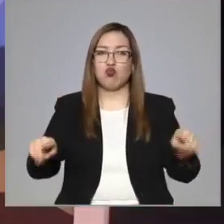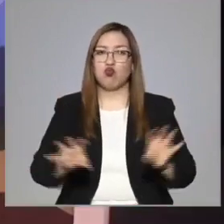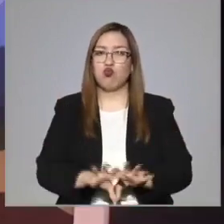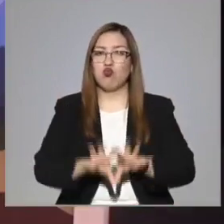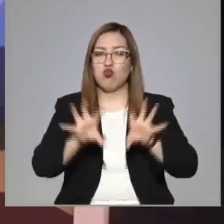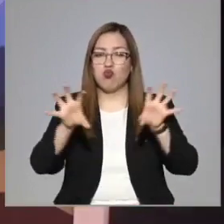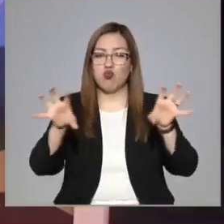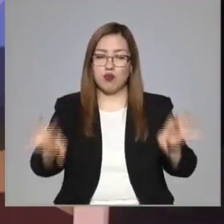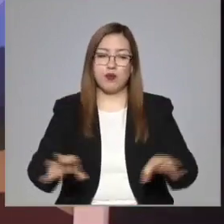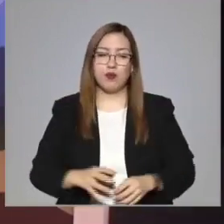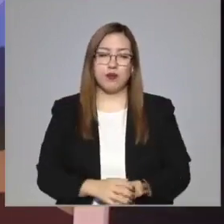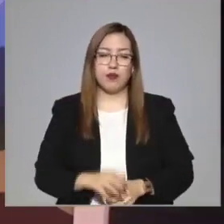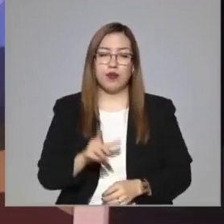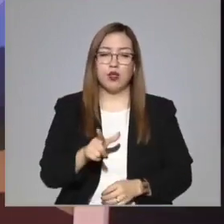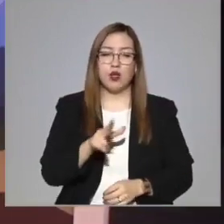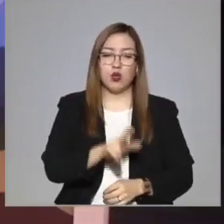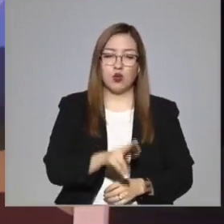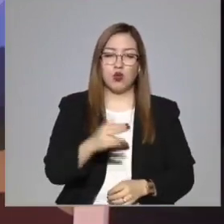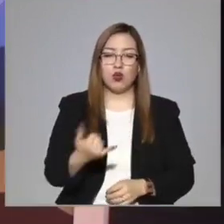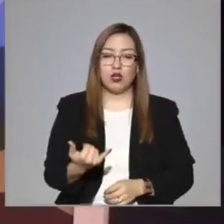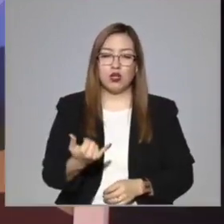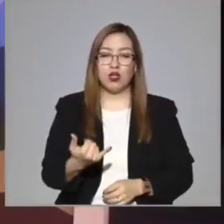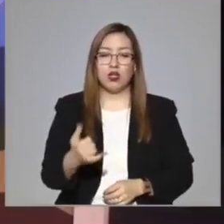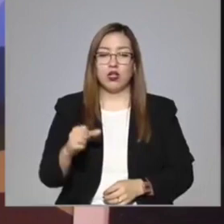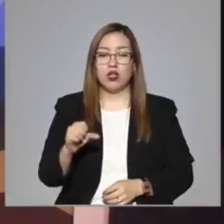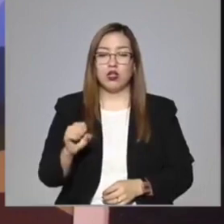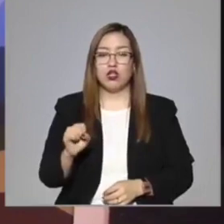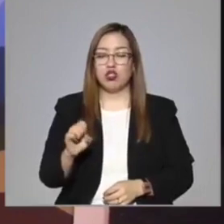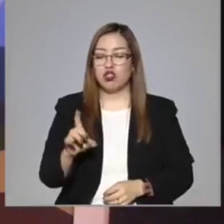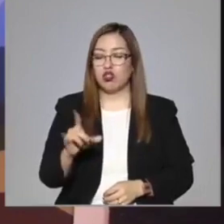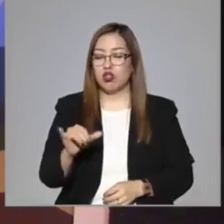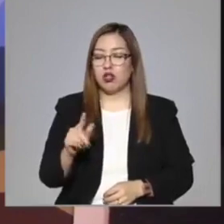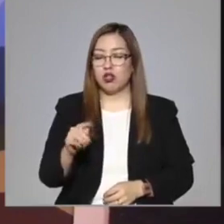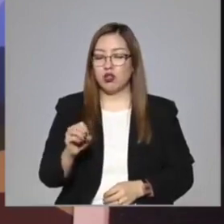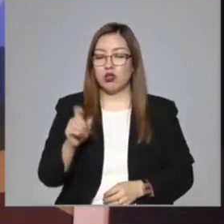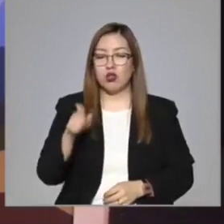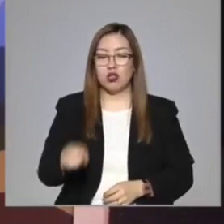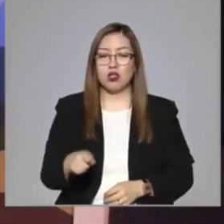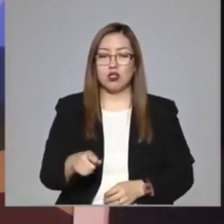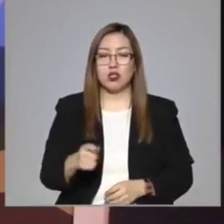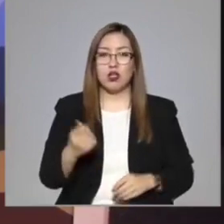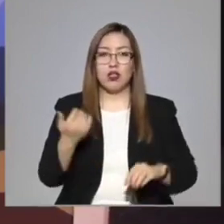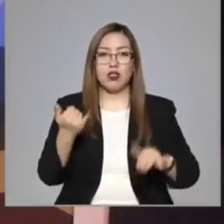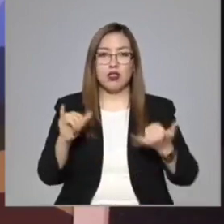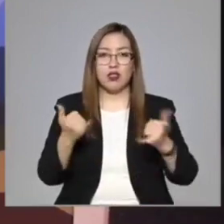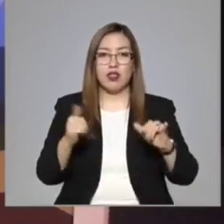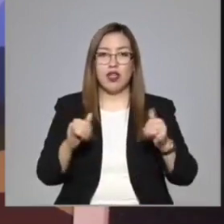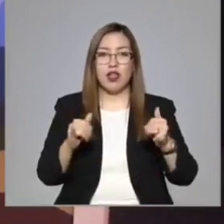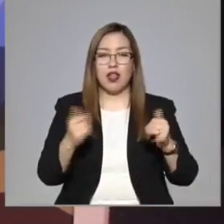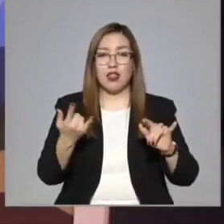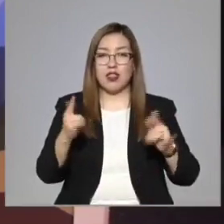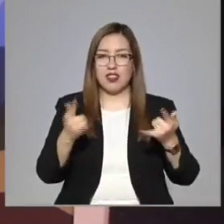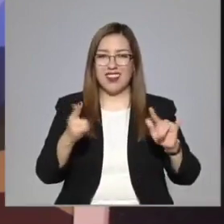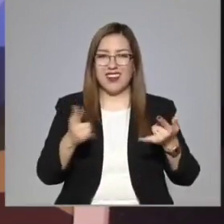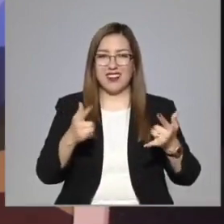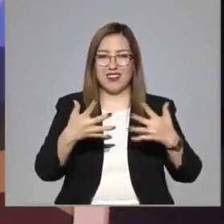Luis Solito es una obra de teatro infantil de títeres donde Solito tiene que enfrentar